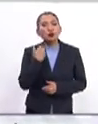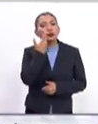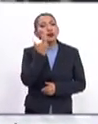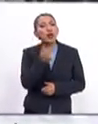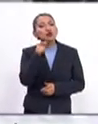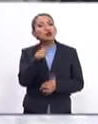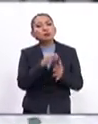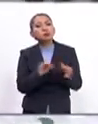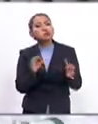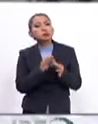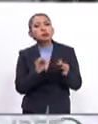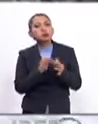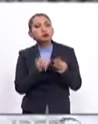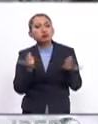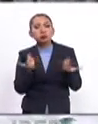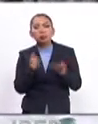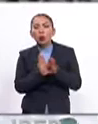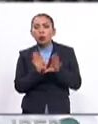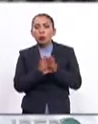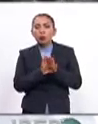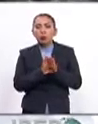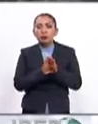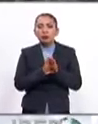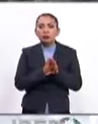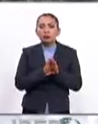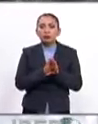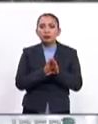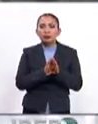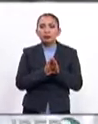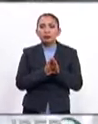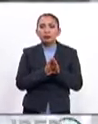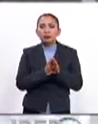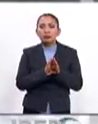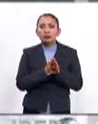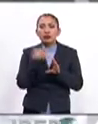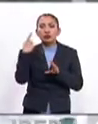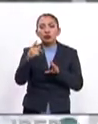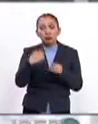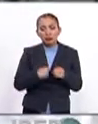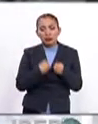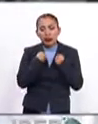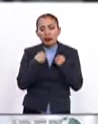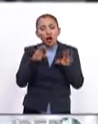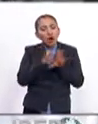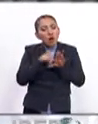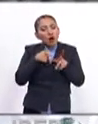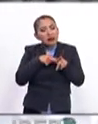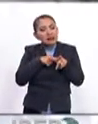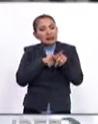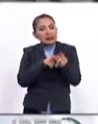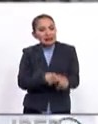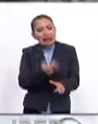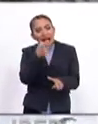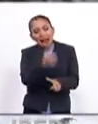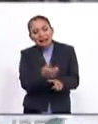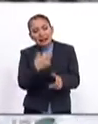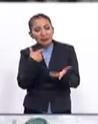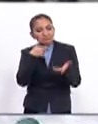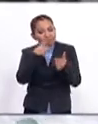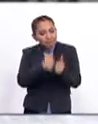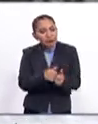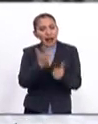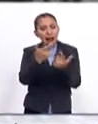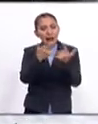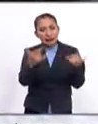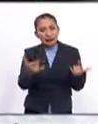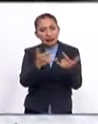que nos pudiera expresar de forma, pues solamente a partir de su vivencia, cómo se ha mantenido esta permanencia en